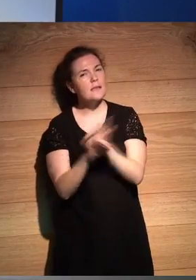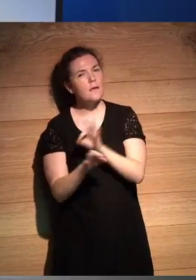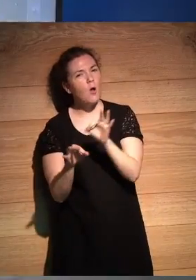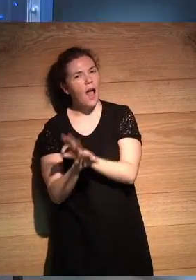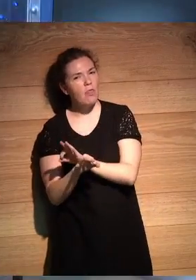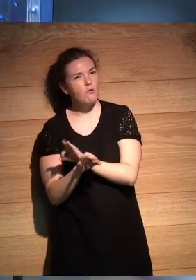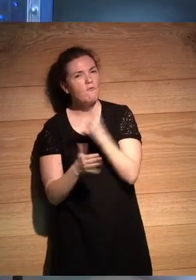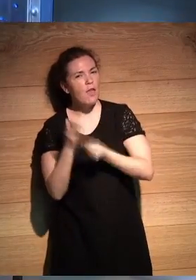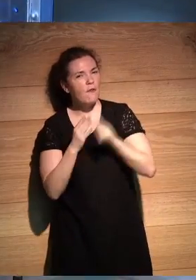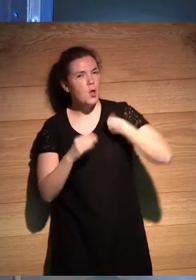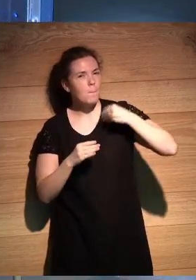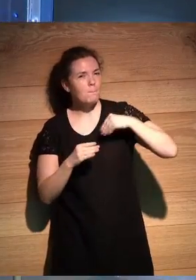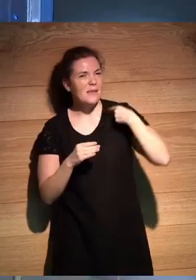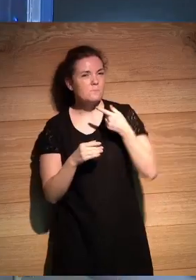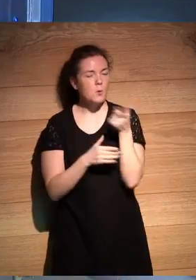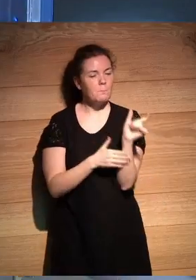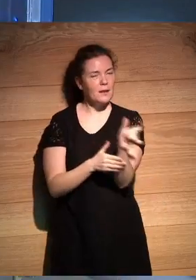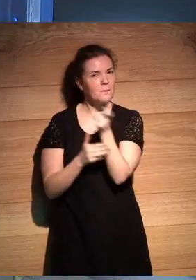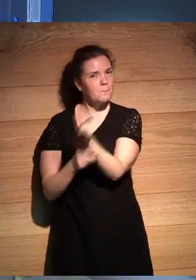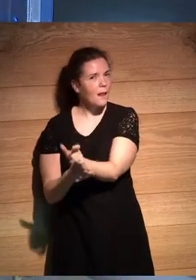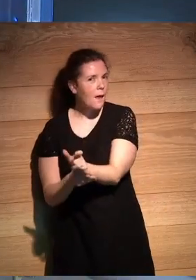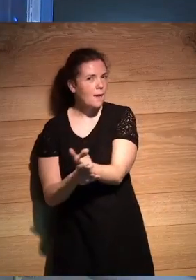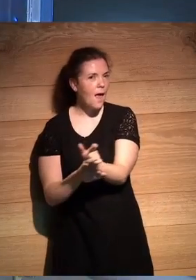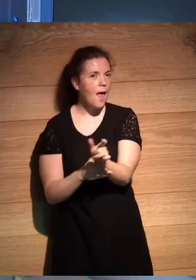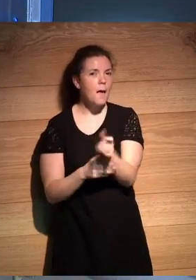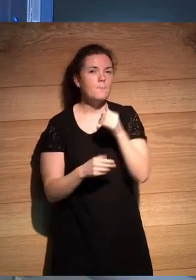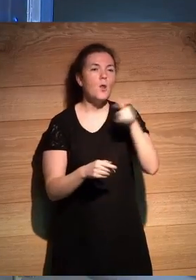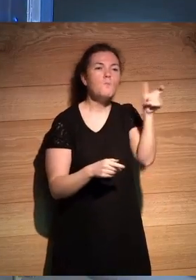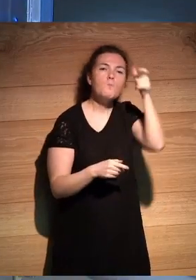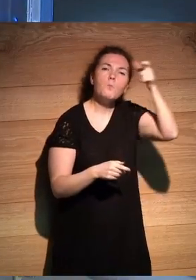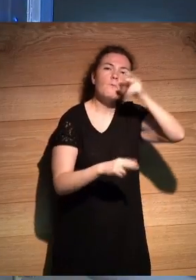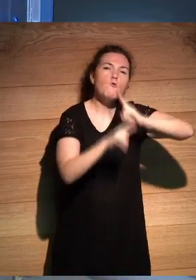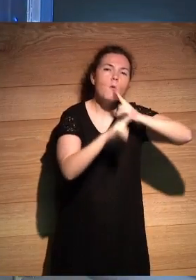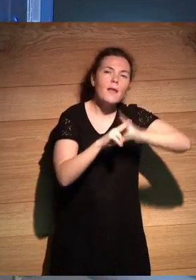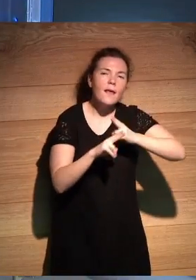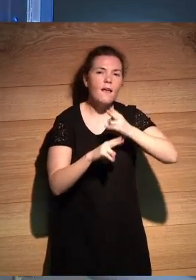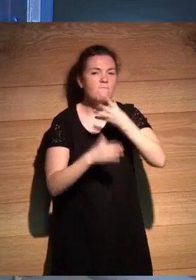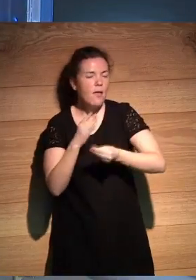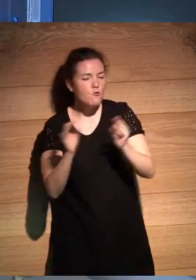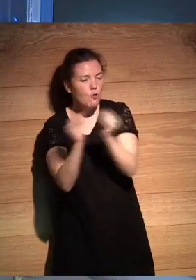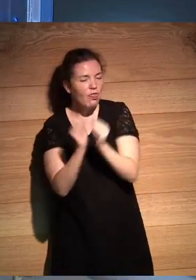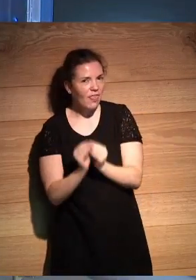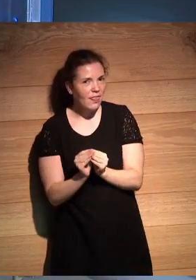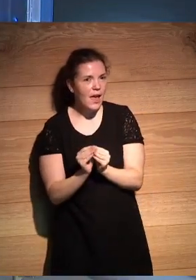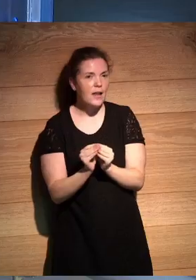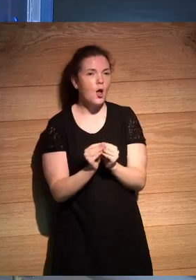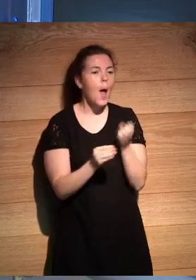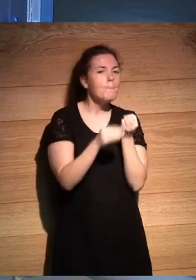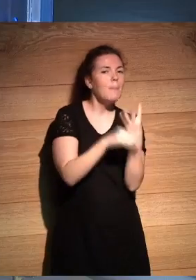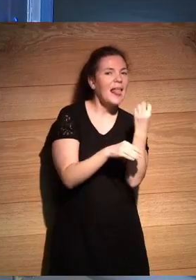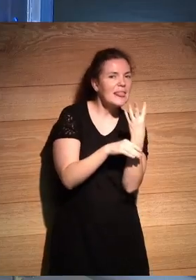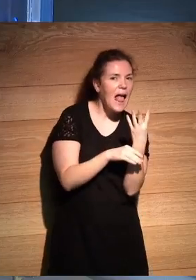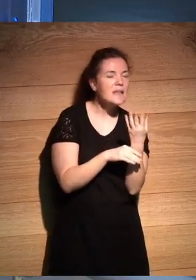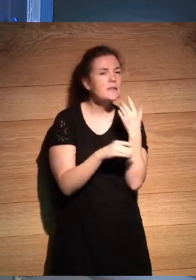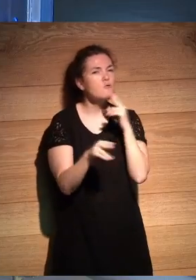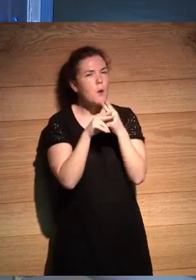mismos errores tipográficos a la hora de nombrar los pueblos, a la hora de nombrar algunas de las plantas de Sonora,